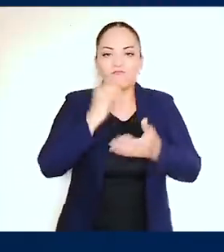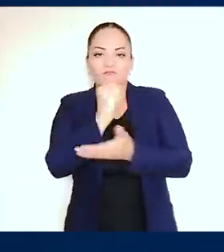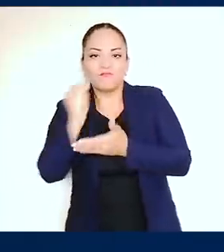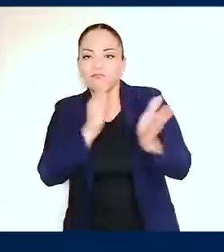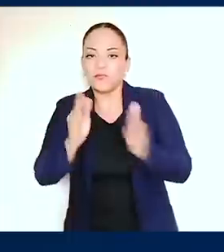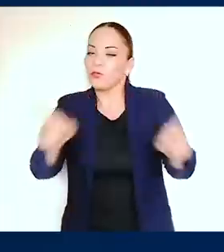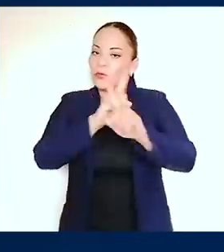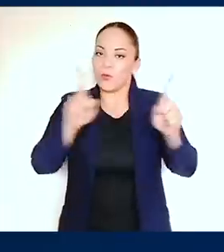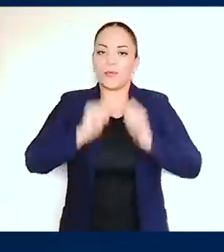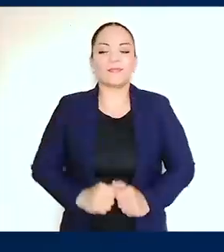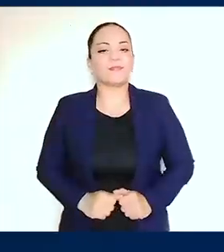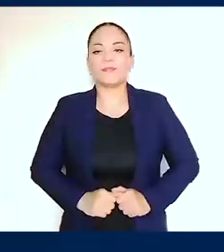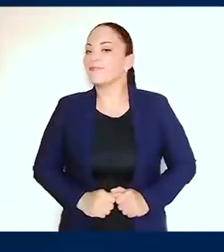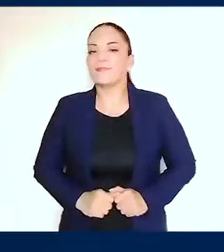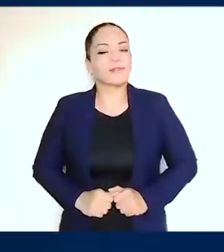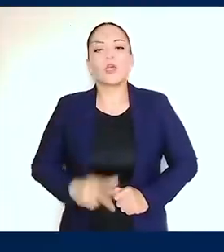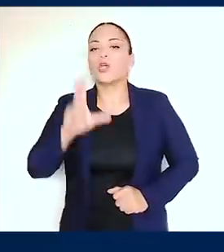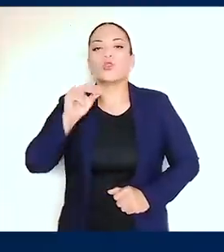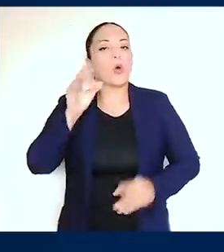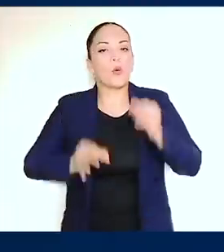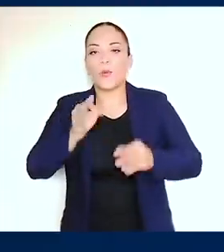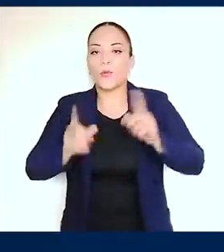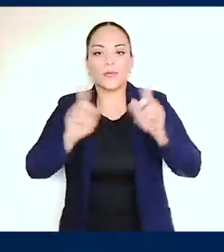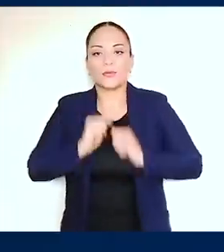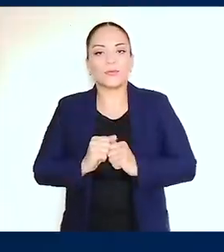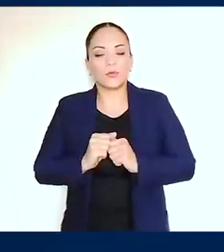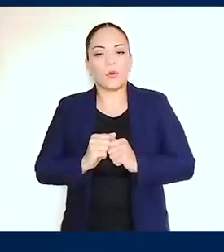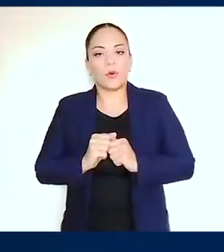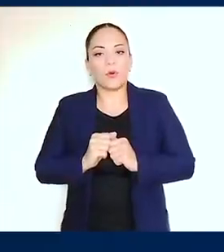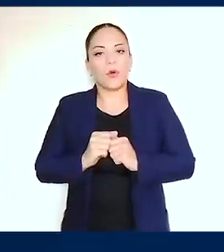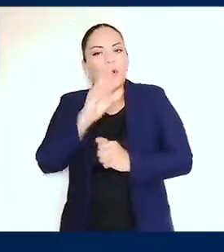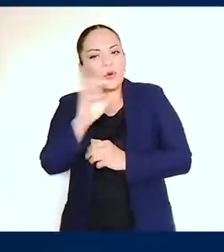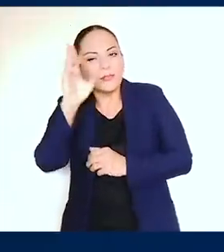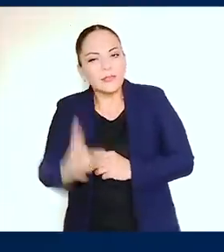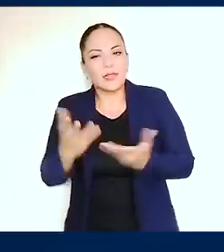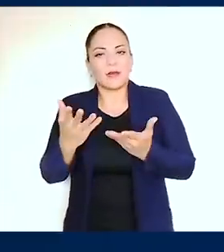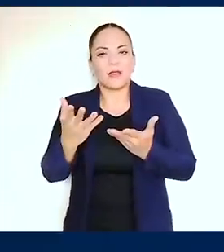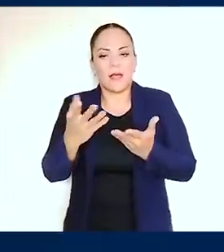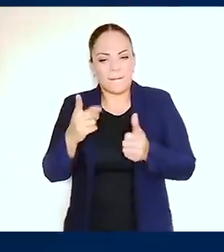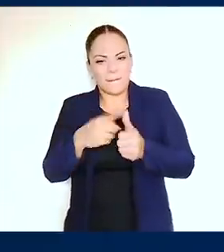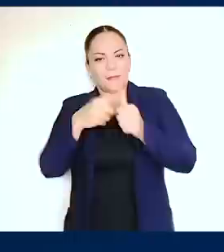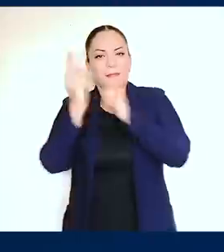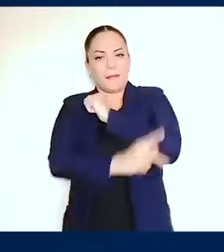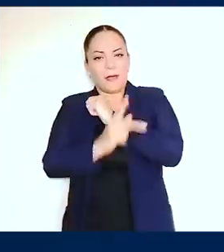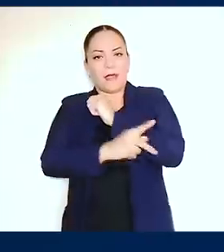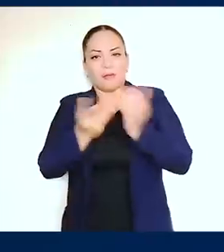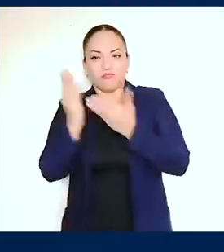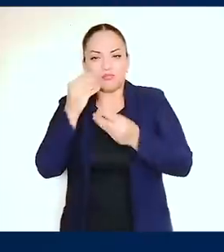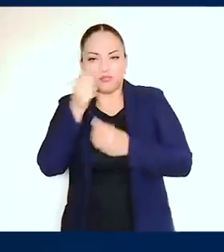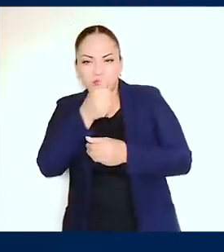no se vale que nuestro país sea uno de los primeros exportadores de cocaína del mundo. Eso se acaba hoy.